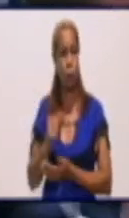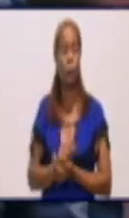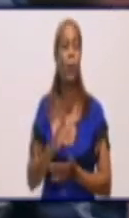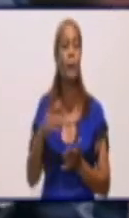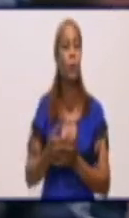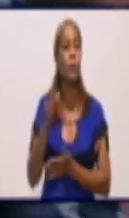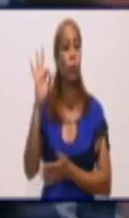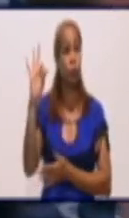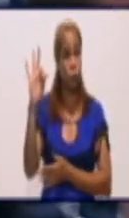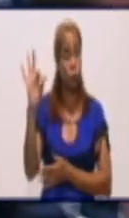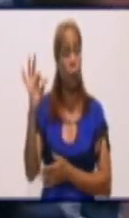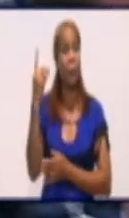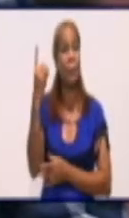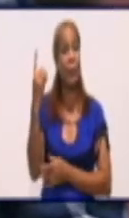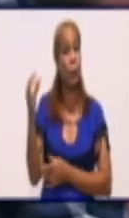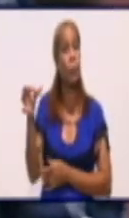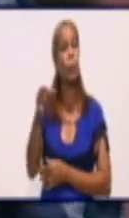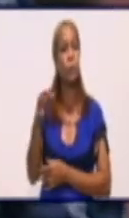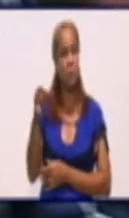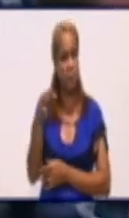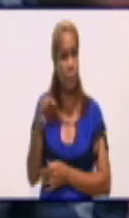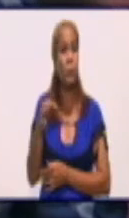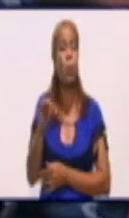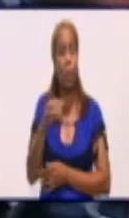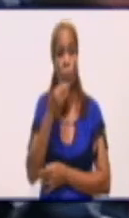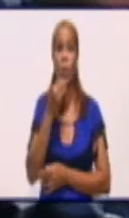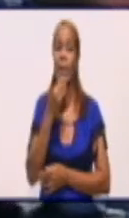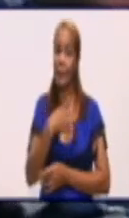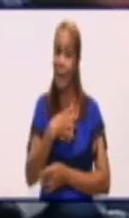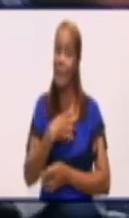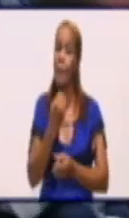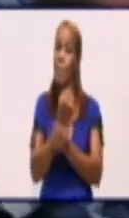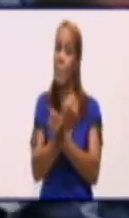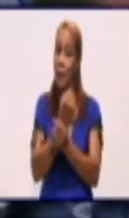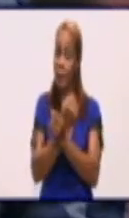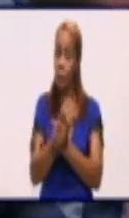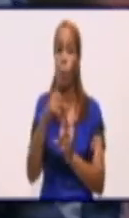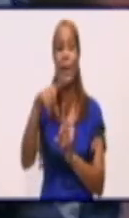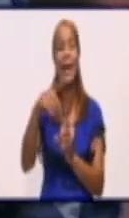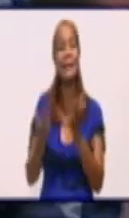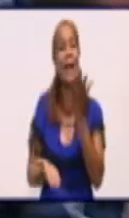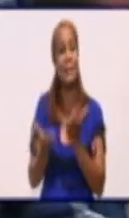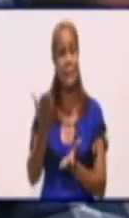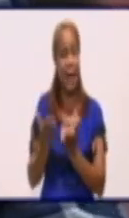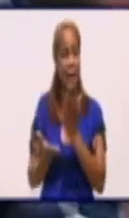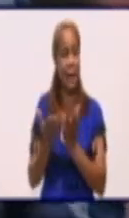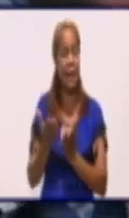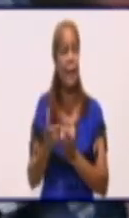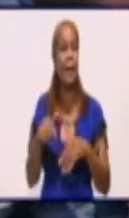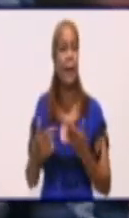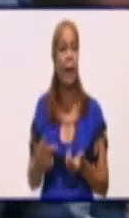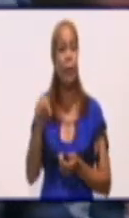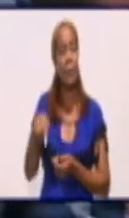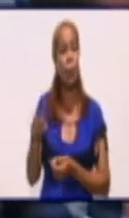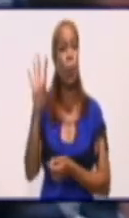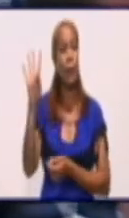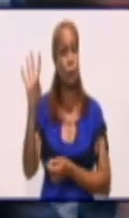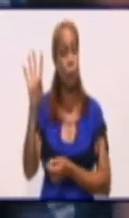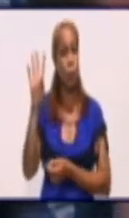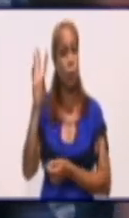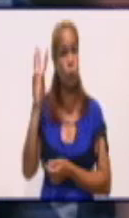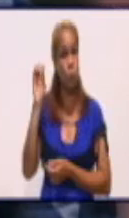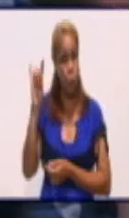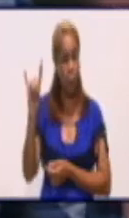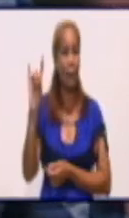ocho primeros municipios se consideran de alto riesgo en la provincia. La tasa provincial en estos momentos, con 493 casos